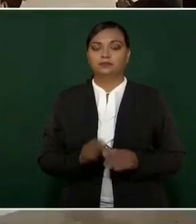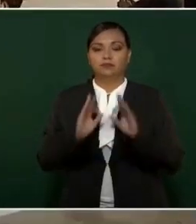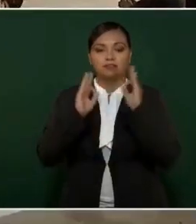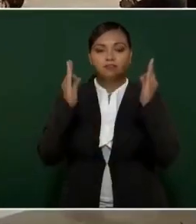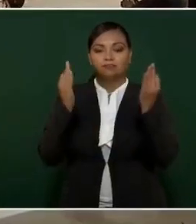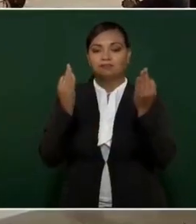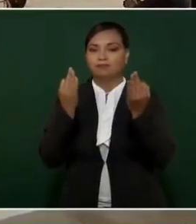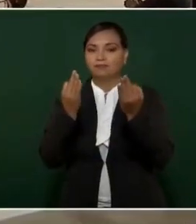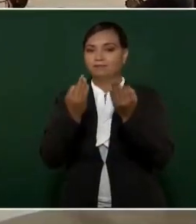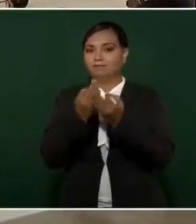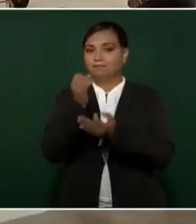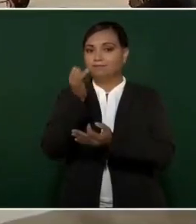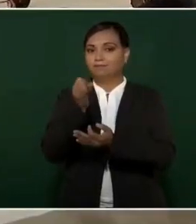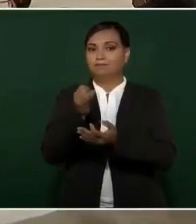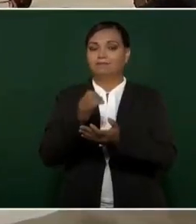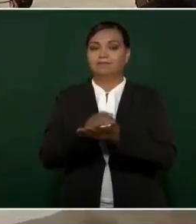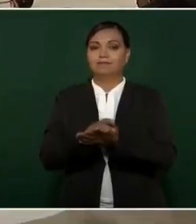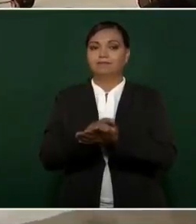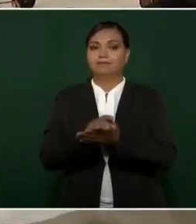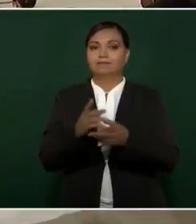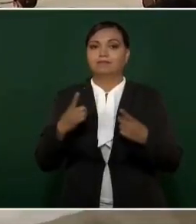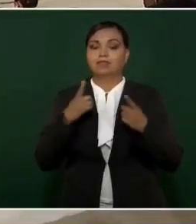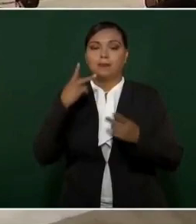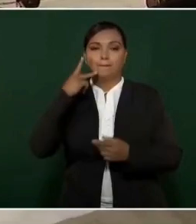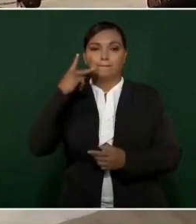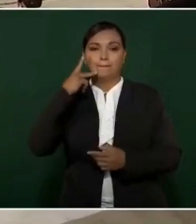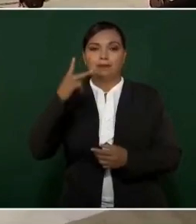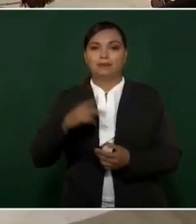le damos la palabra.